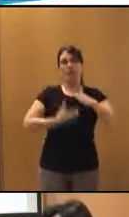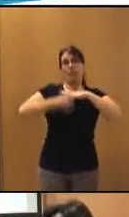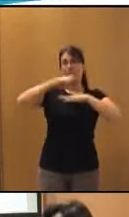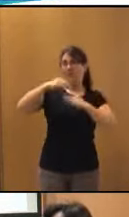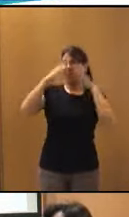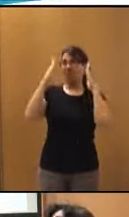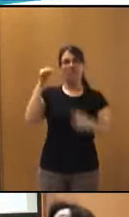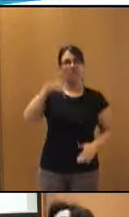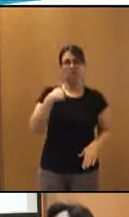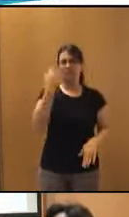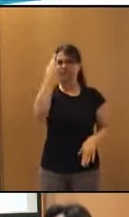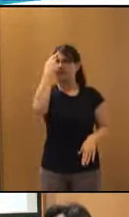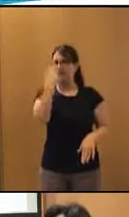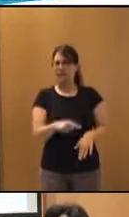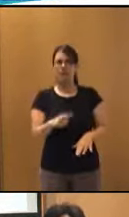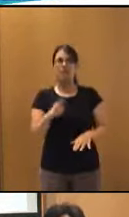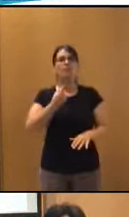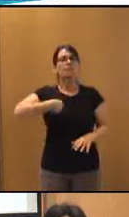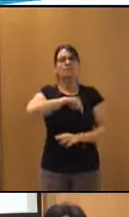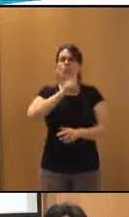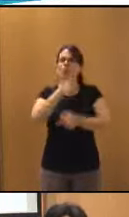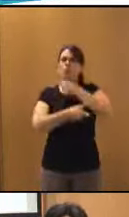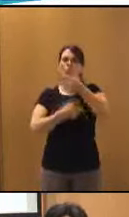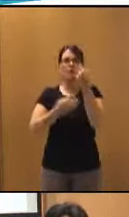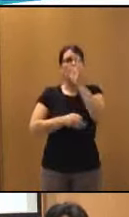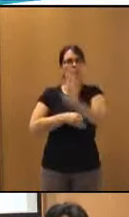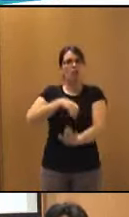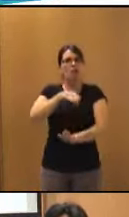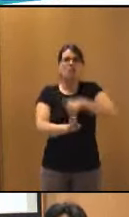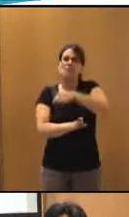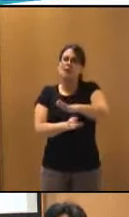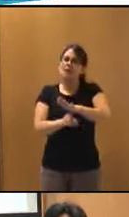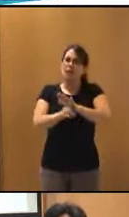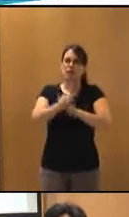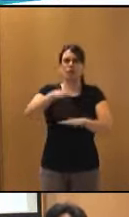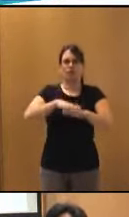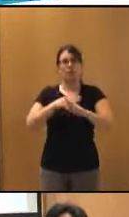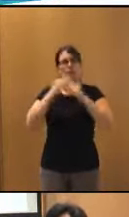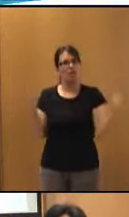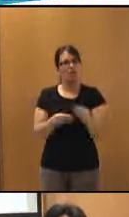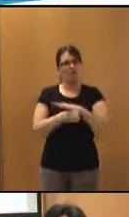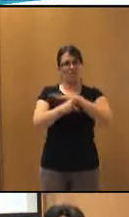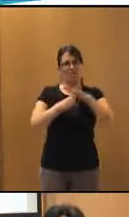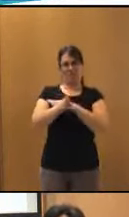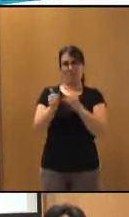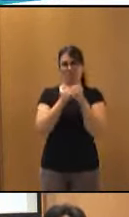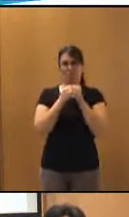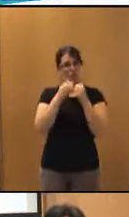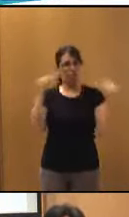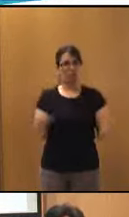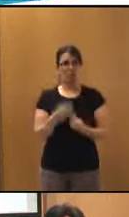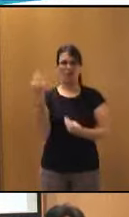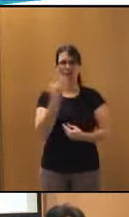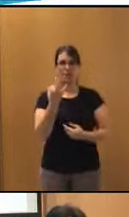de que tenemos que ir dando pasos para avanzar en la accesibilidad en videojuegos. ¿Qué tipo de acciones